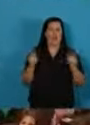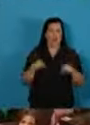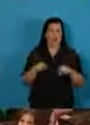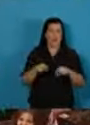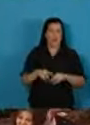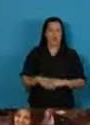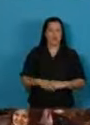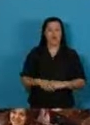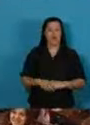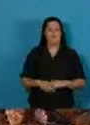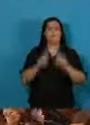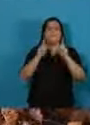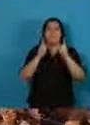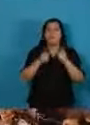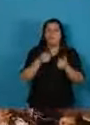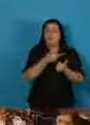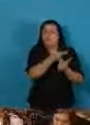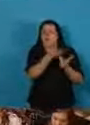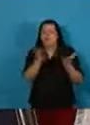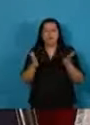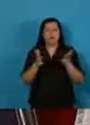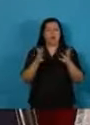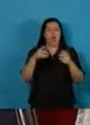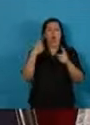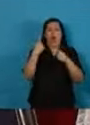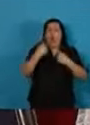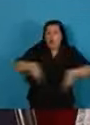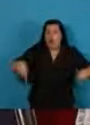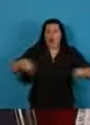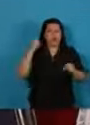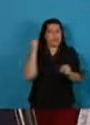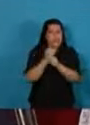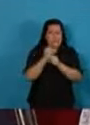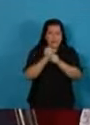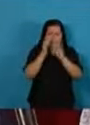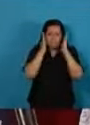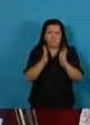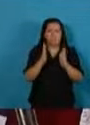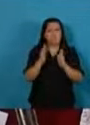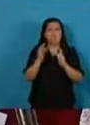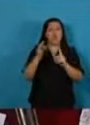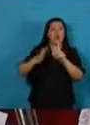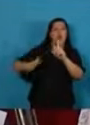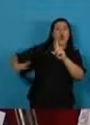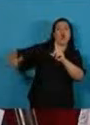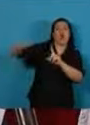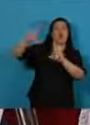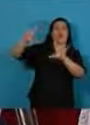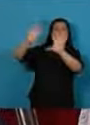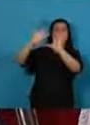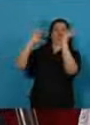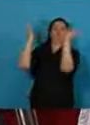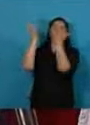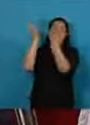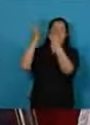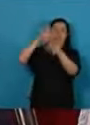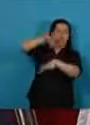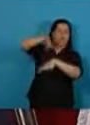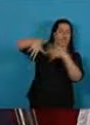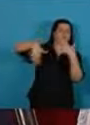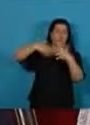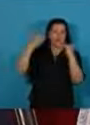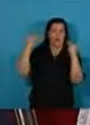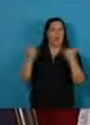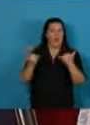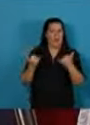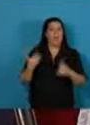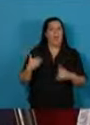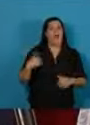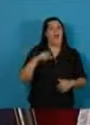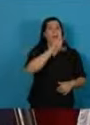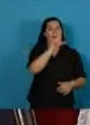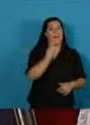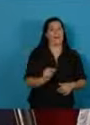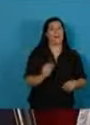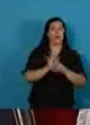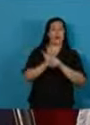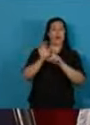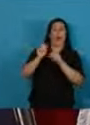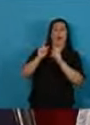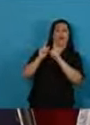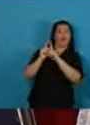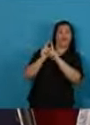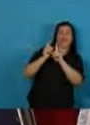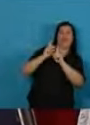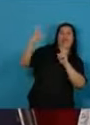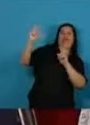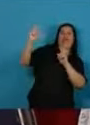Todos estos desafíos debemos afrontarlos en un contexto internacional convulsionado. Argentina no debe aislarse